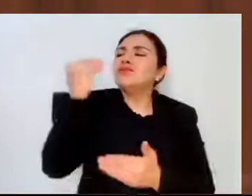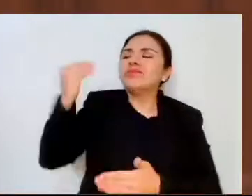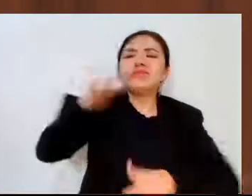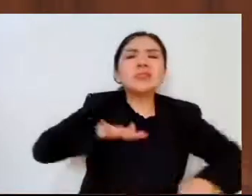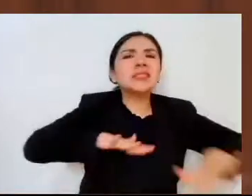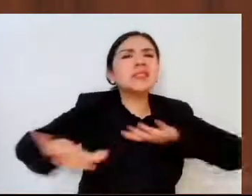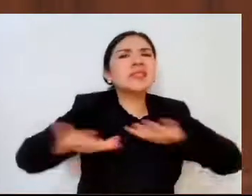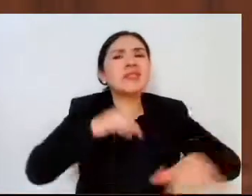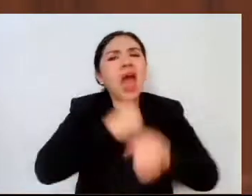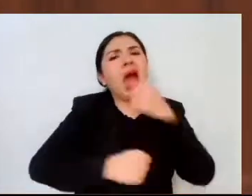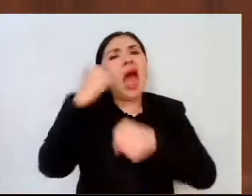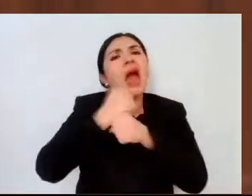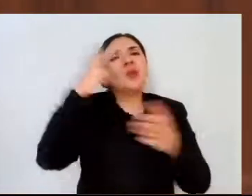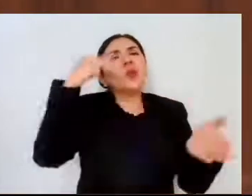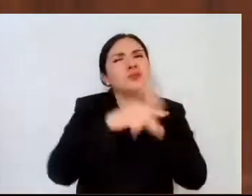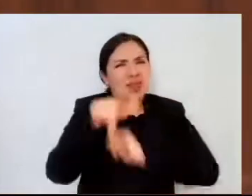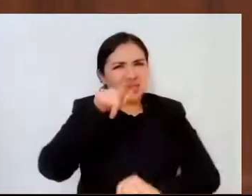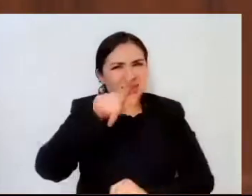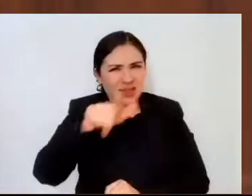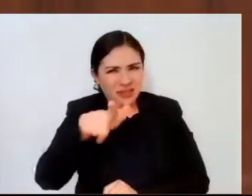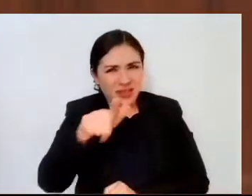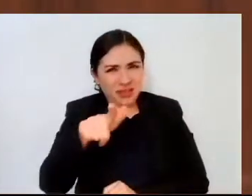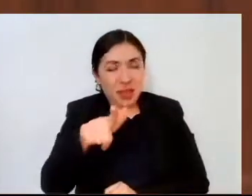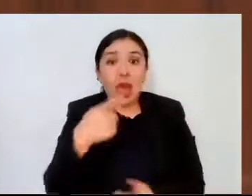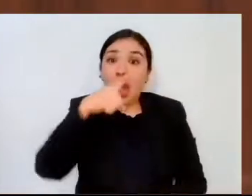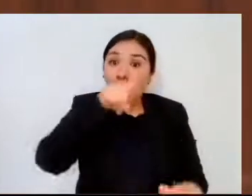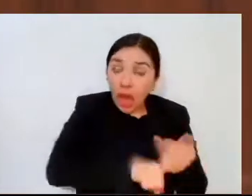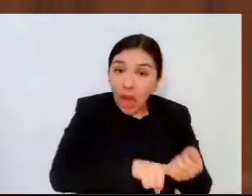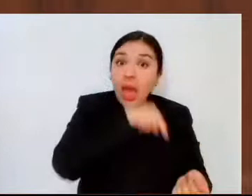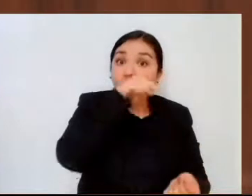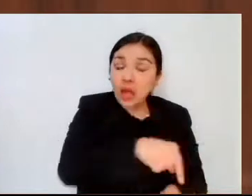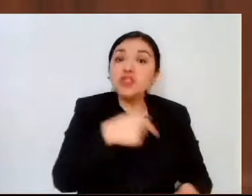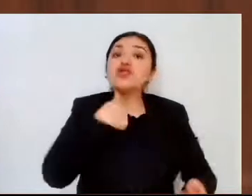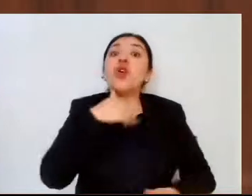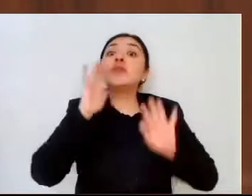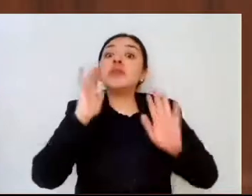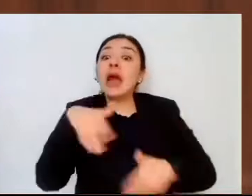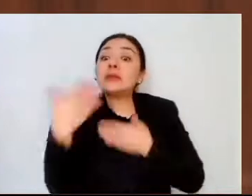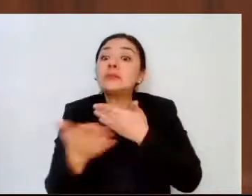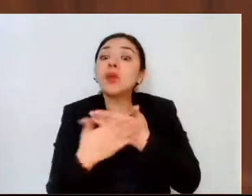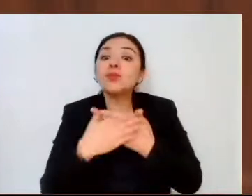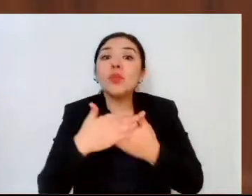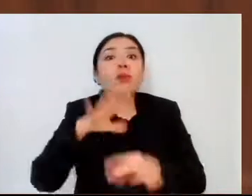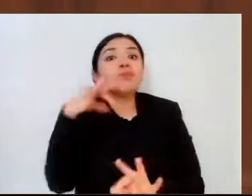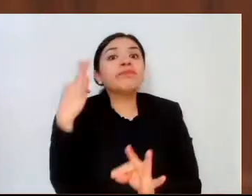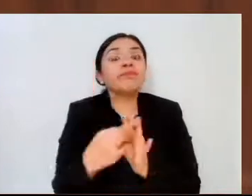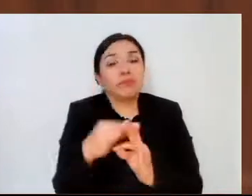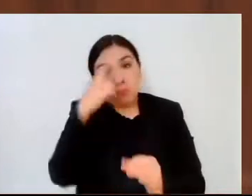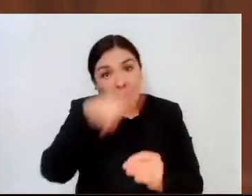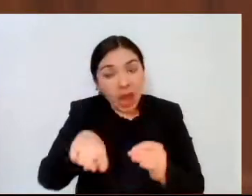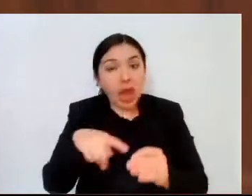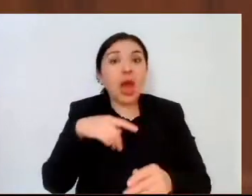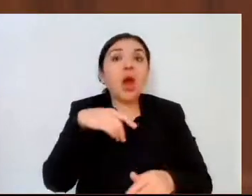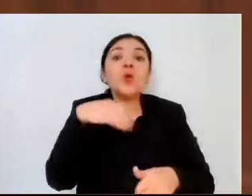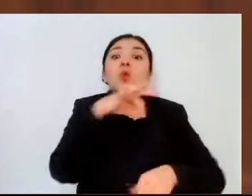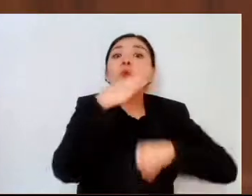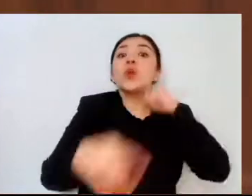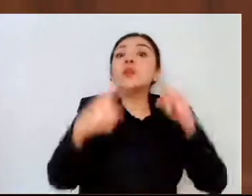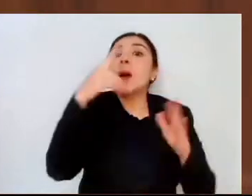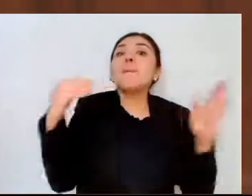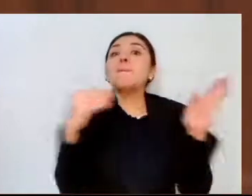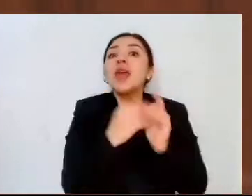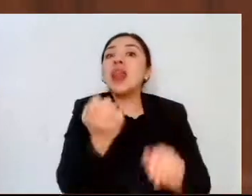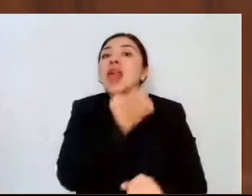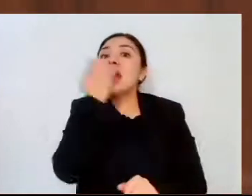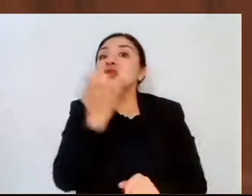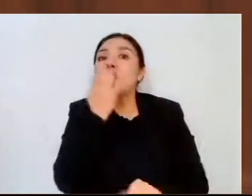2017, estamos finalizando la intervención de las últimas mil y